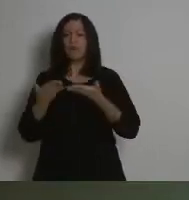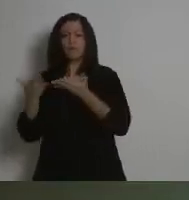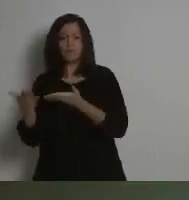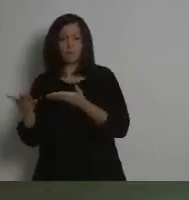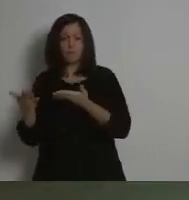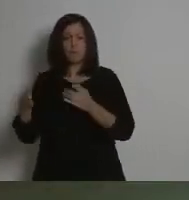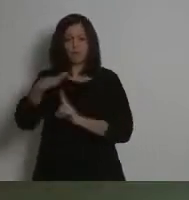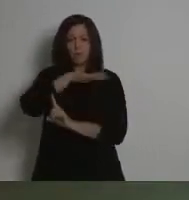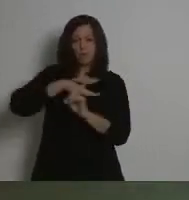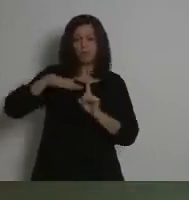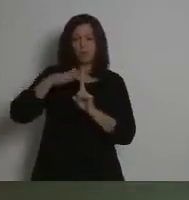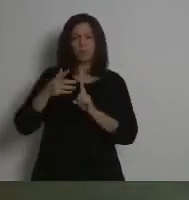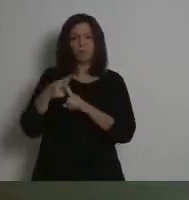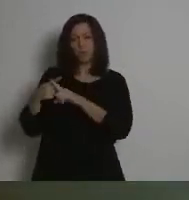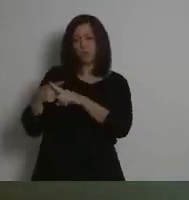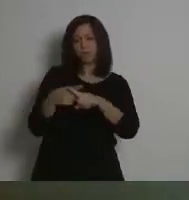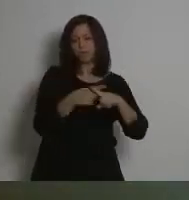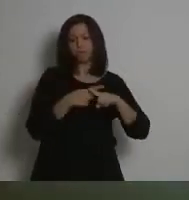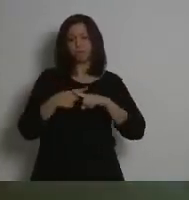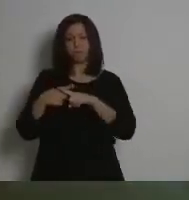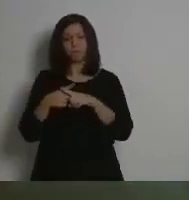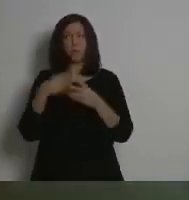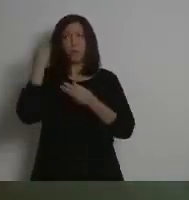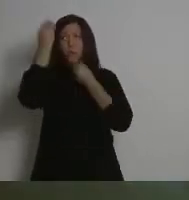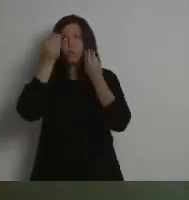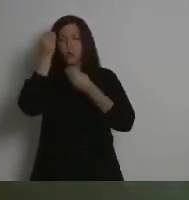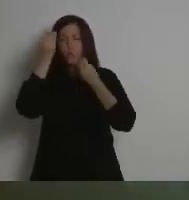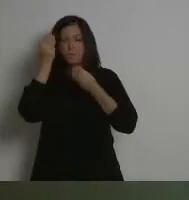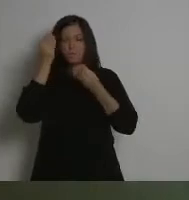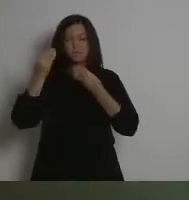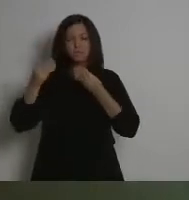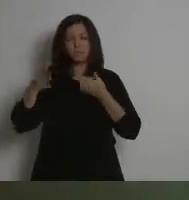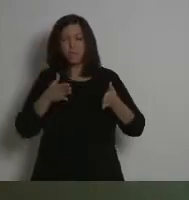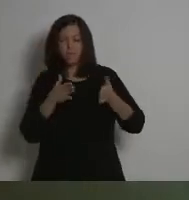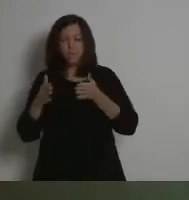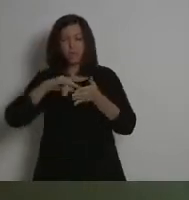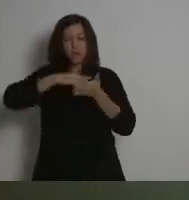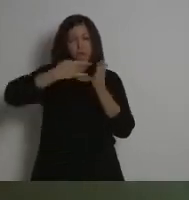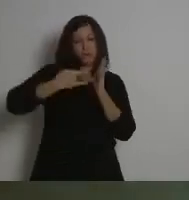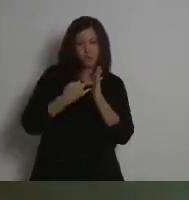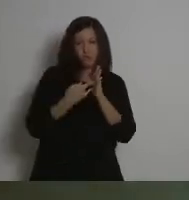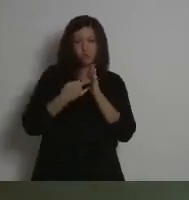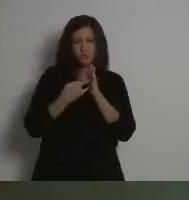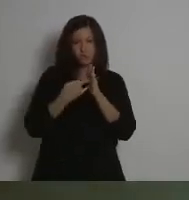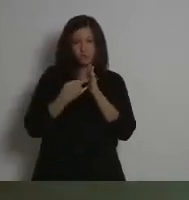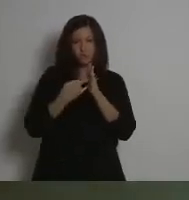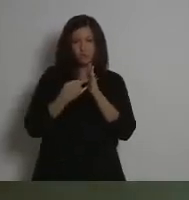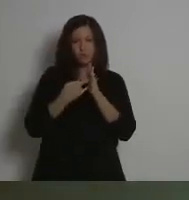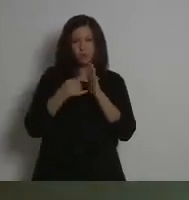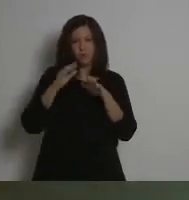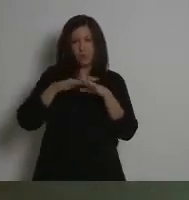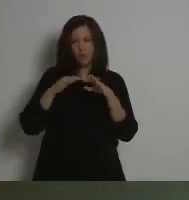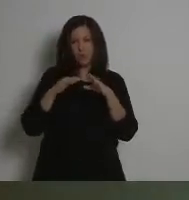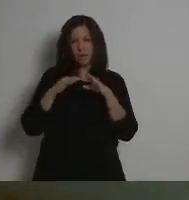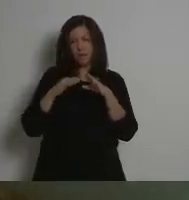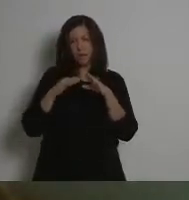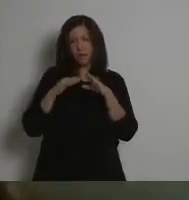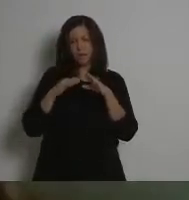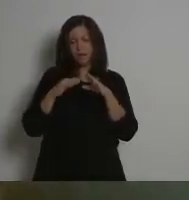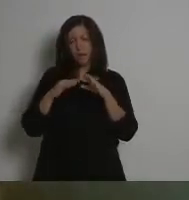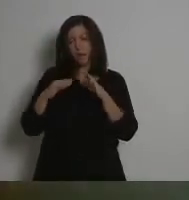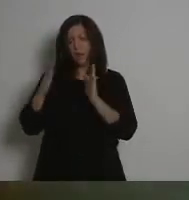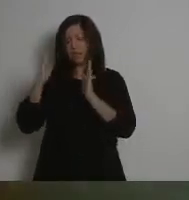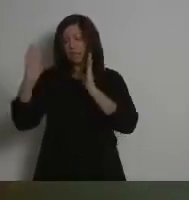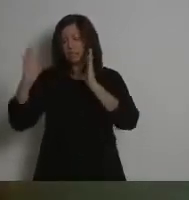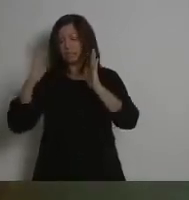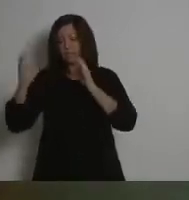que hoy tendremos, iremos hacia ese camino. Buscar fórmulas para que la generación de energía sea una mejora